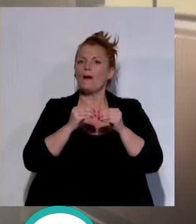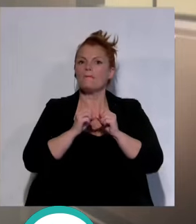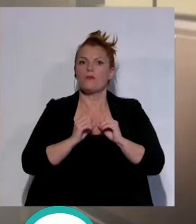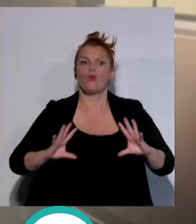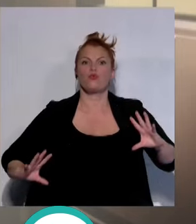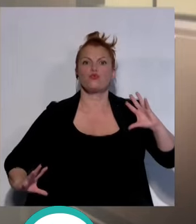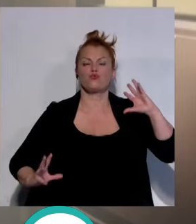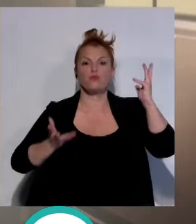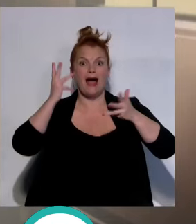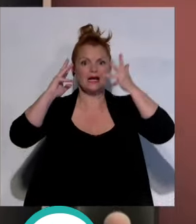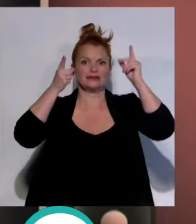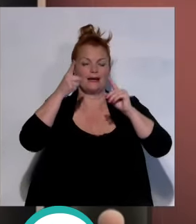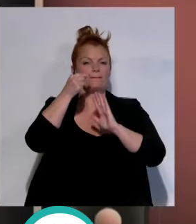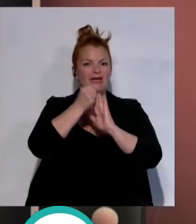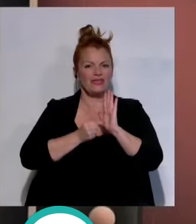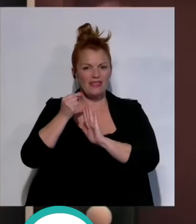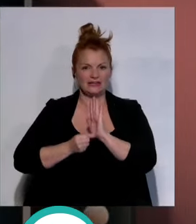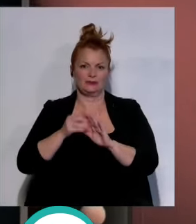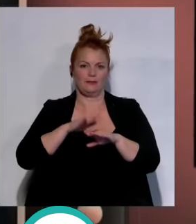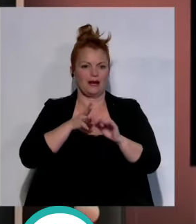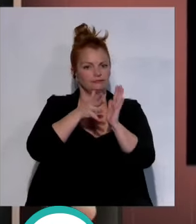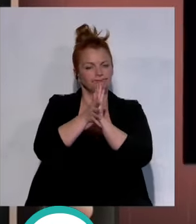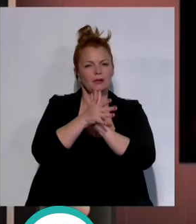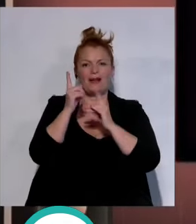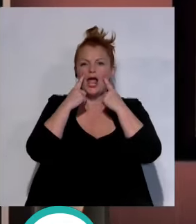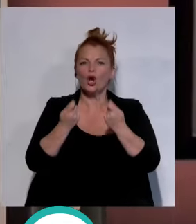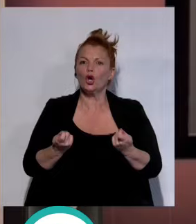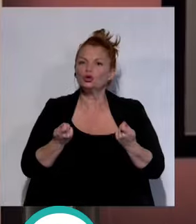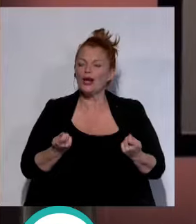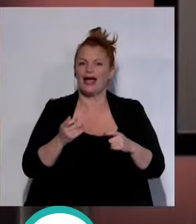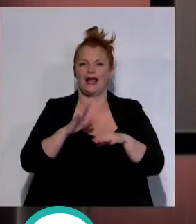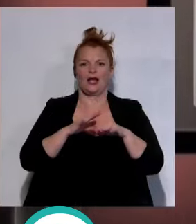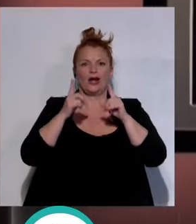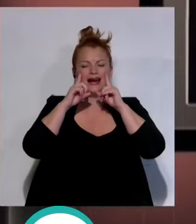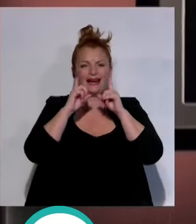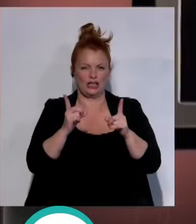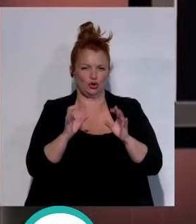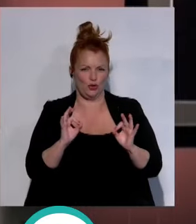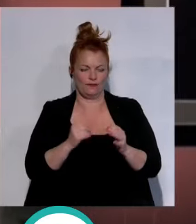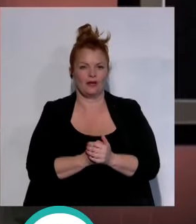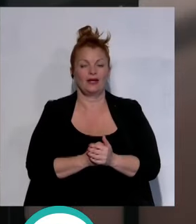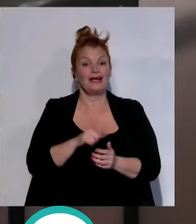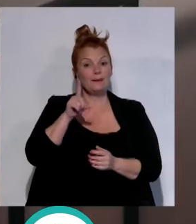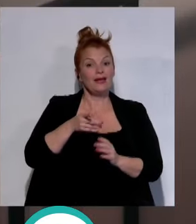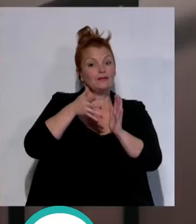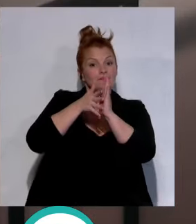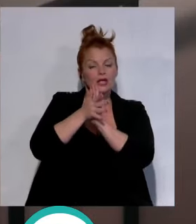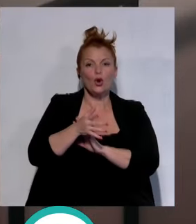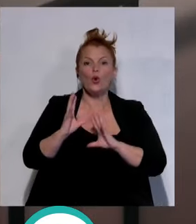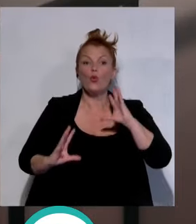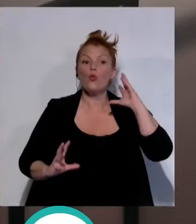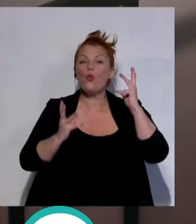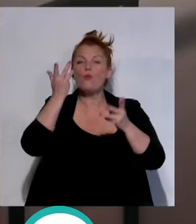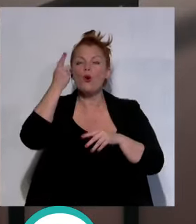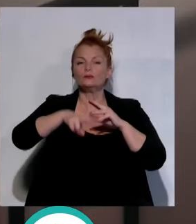es una de las primeras medidas a llevar a cabo para controlar los riesgos ante un incendio Pérez recuerda que el humo es lo